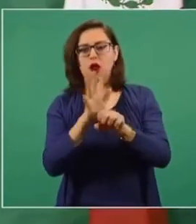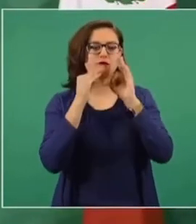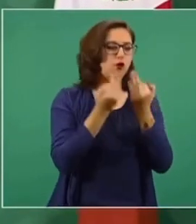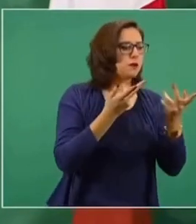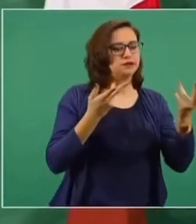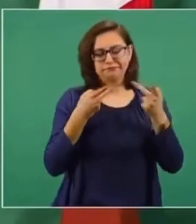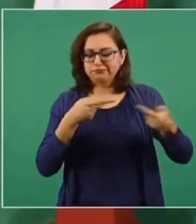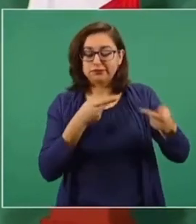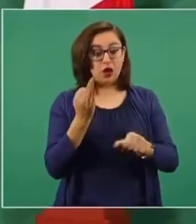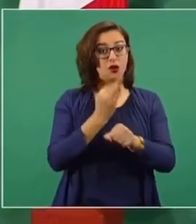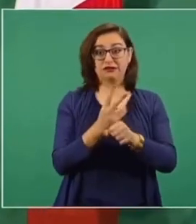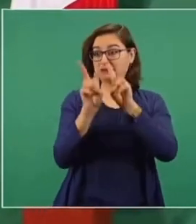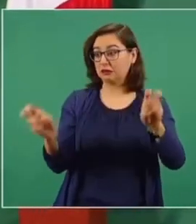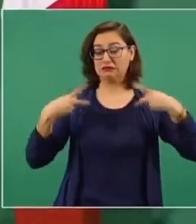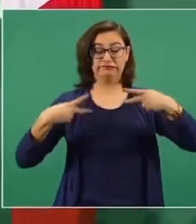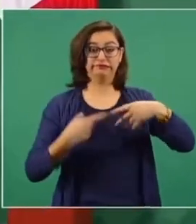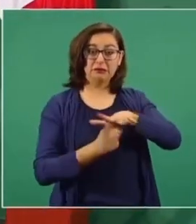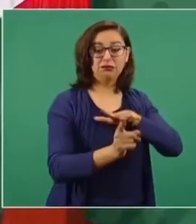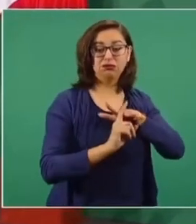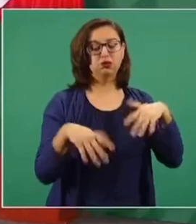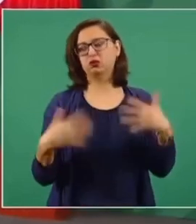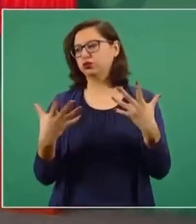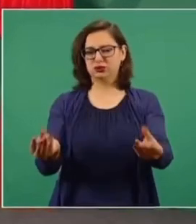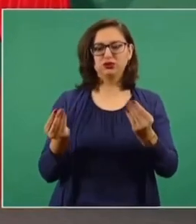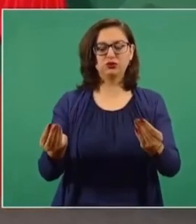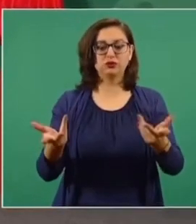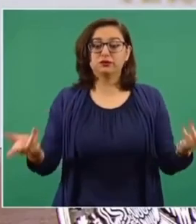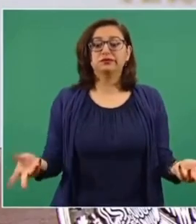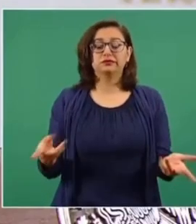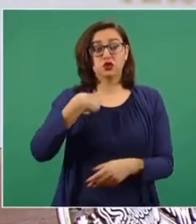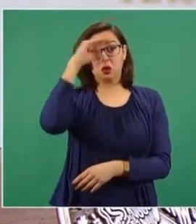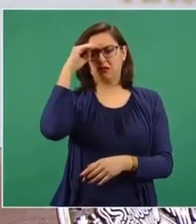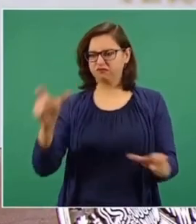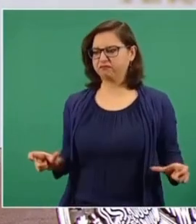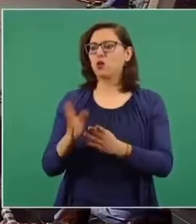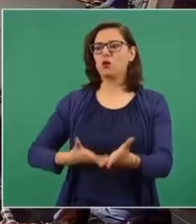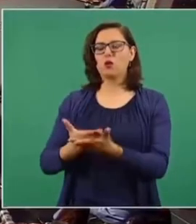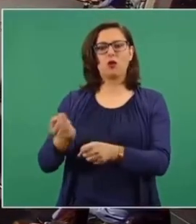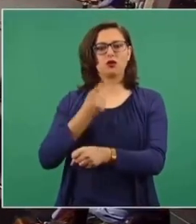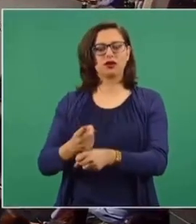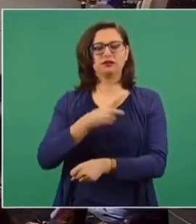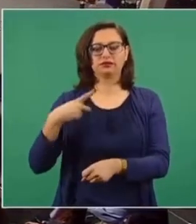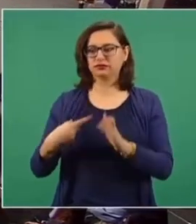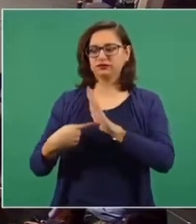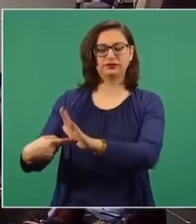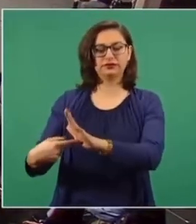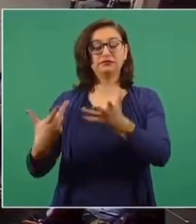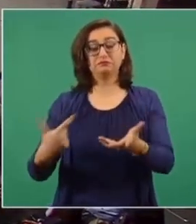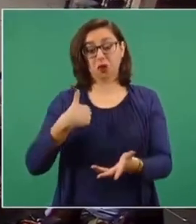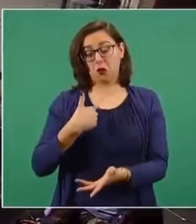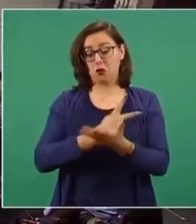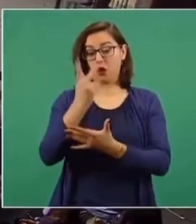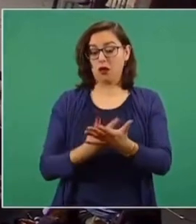desbordada la migración. Entonces, en vez de frenarla con medidas coercitivas, hay que darle cauce. Esta propuesta de ampliar el programa va